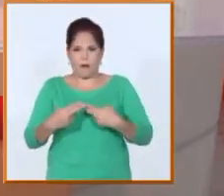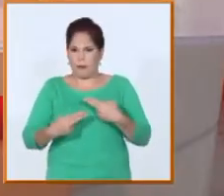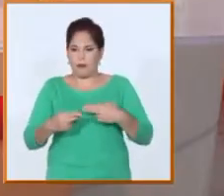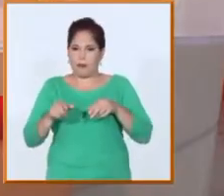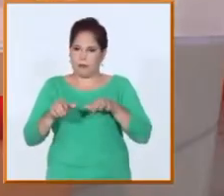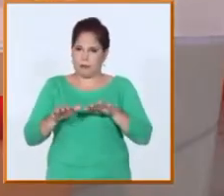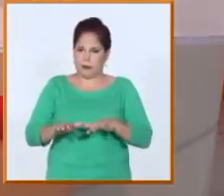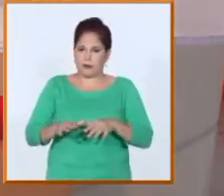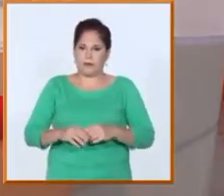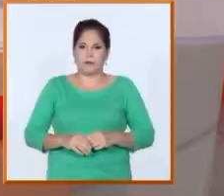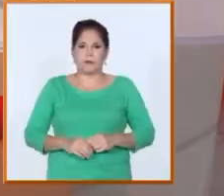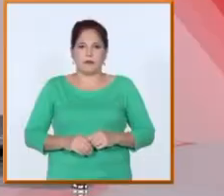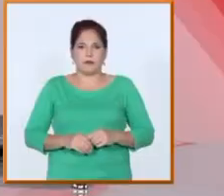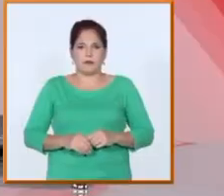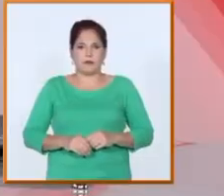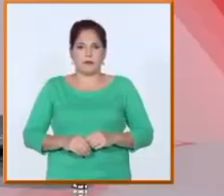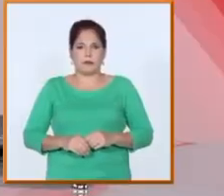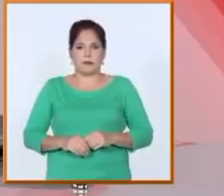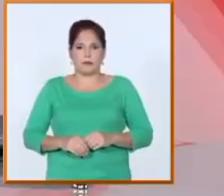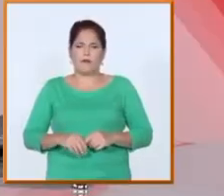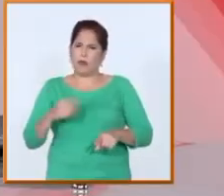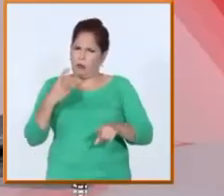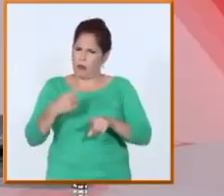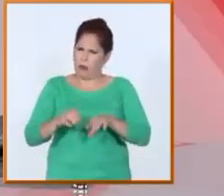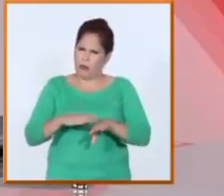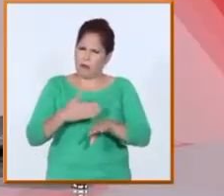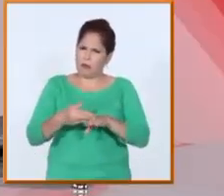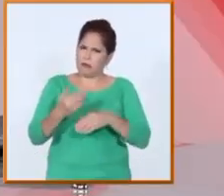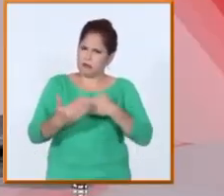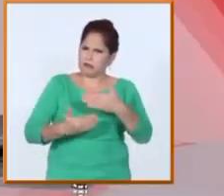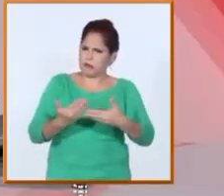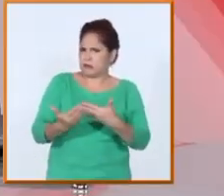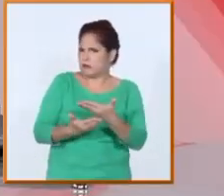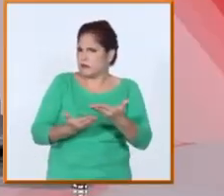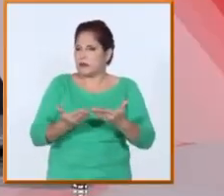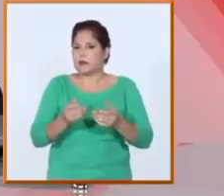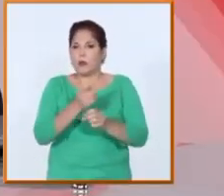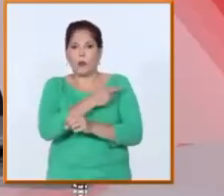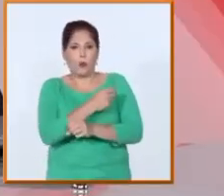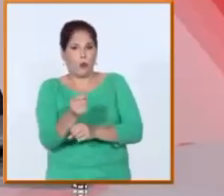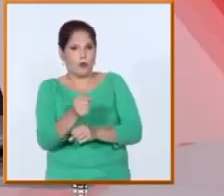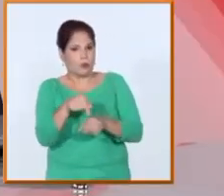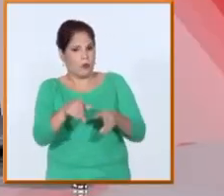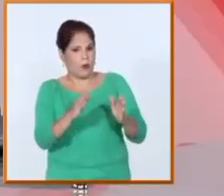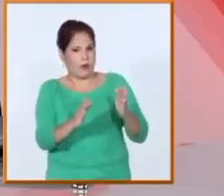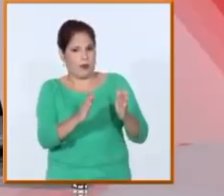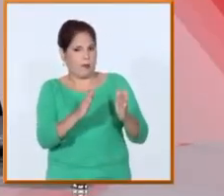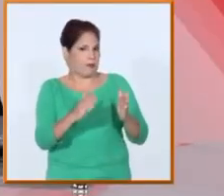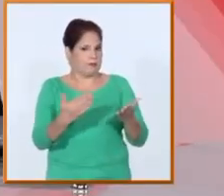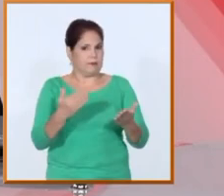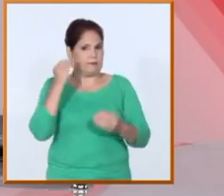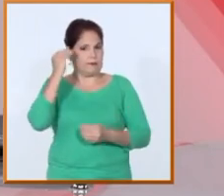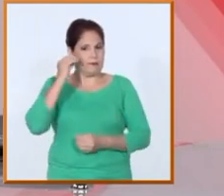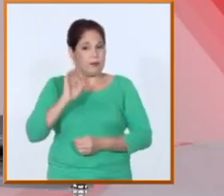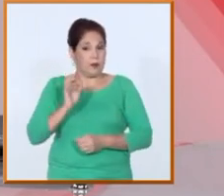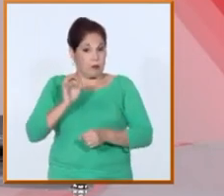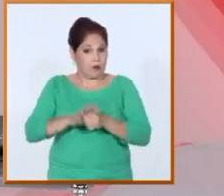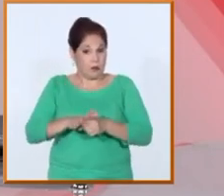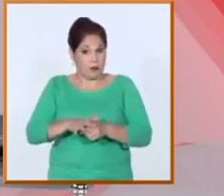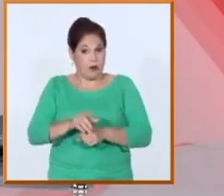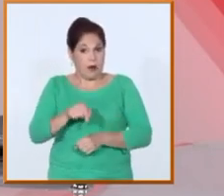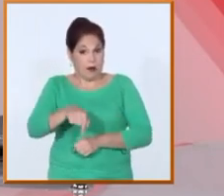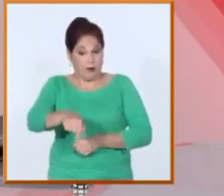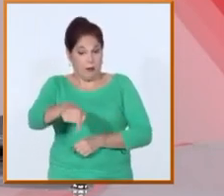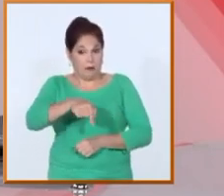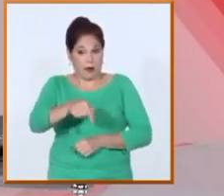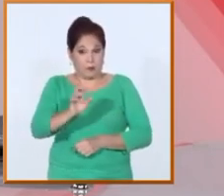alto, ministro, y seguiremos hablando. Vamos a hablar del curso, o sea, la primera parte del curso que ya culminó y otros